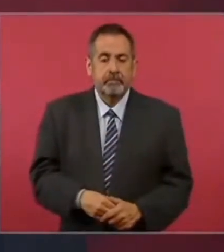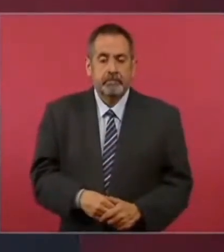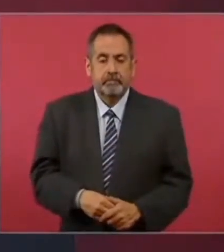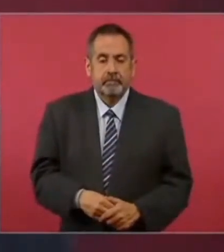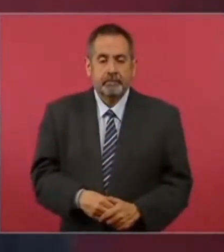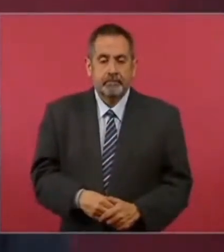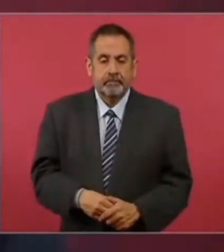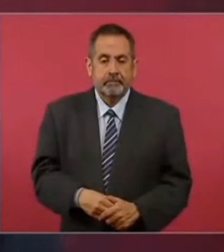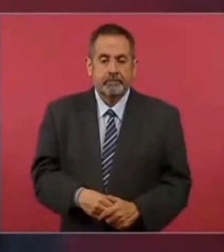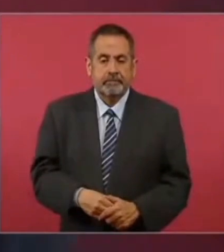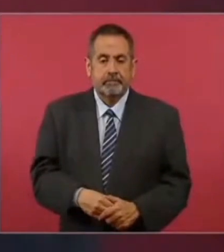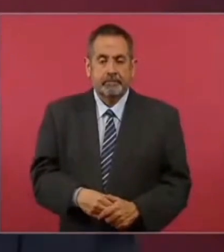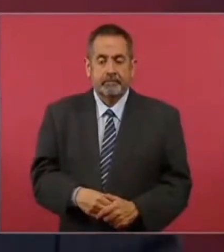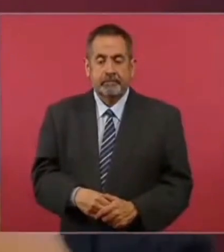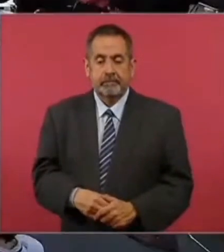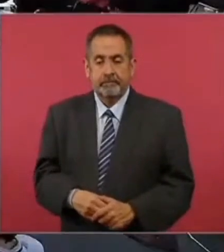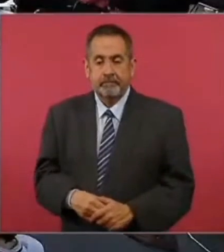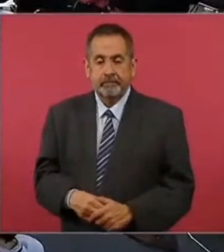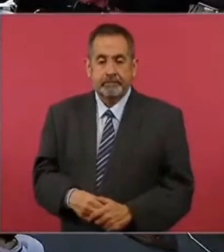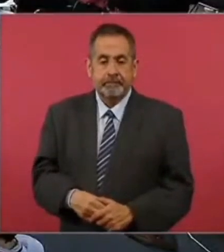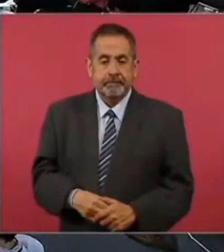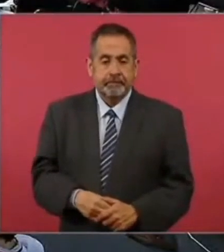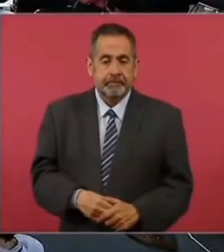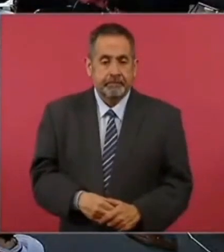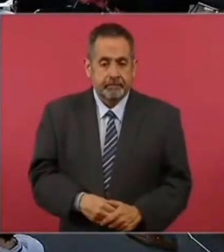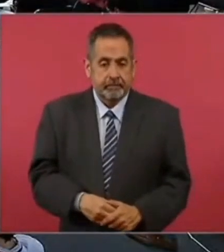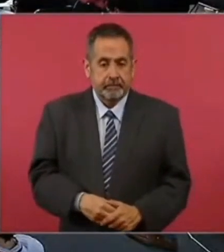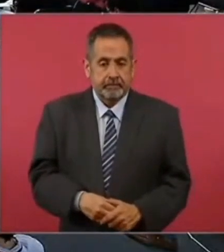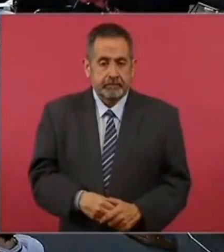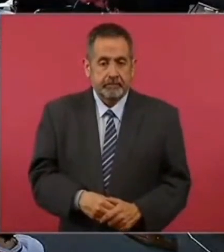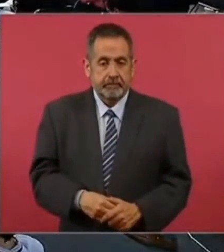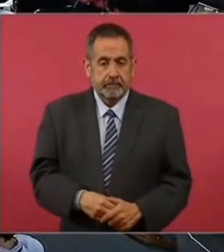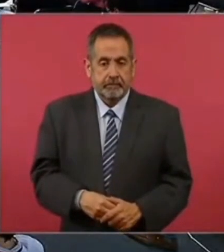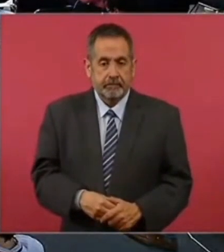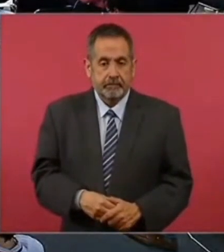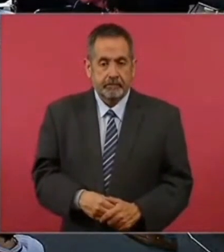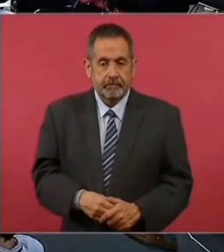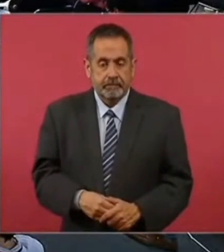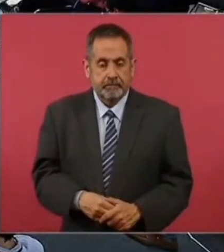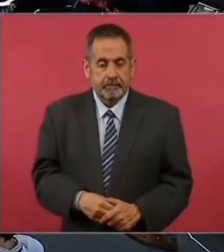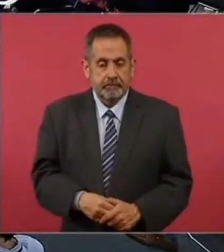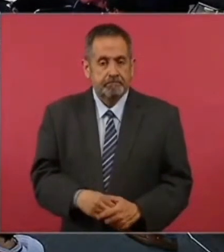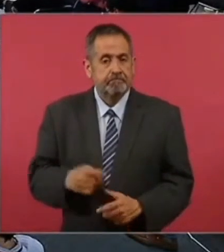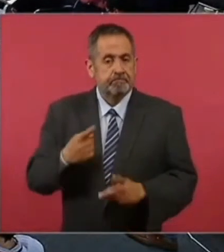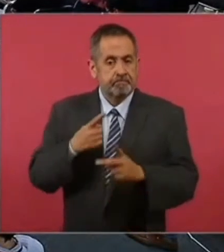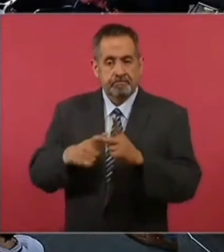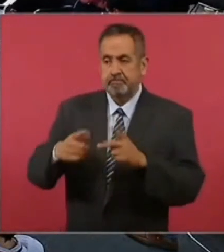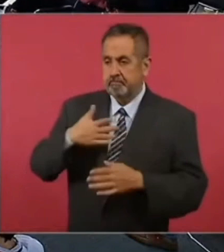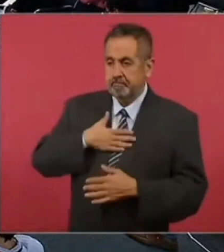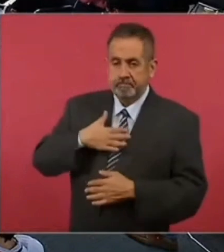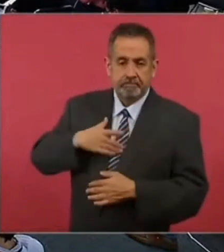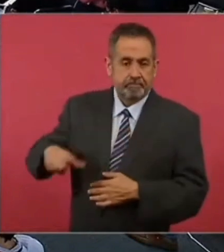Cuando inicia el gobierno,